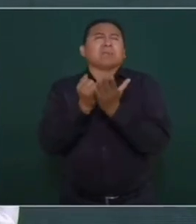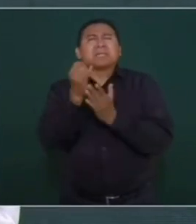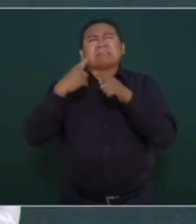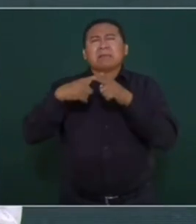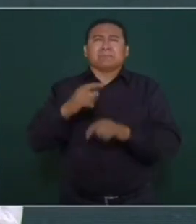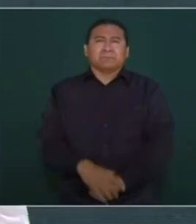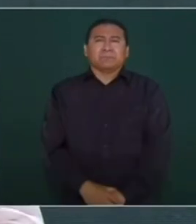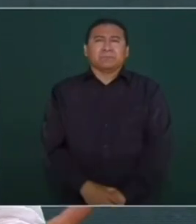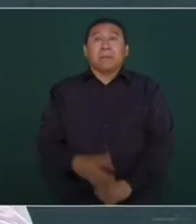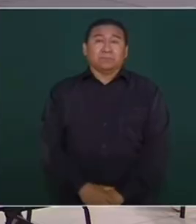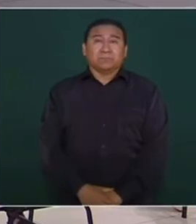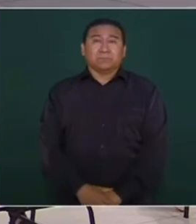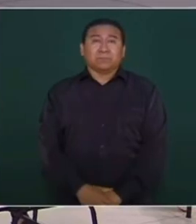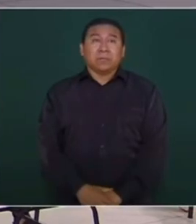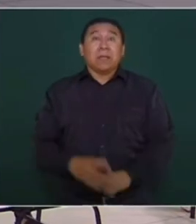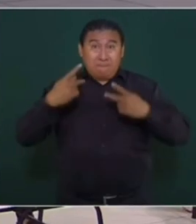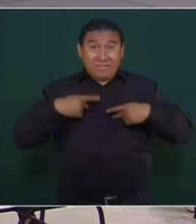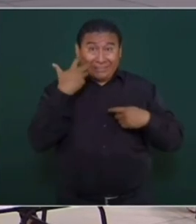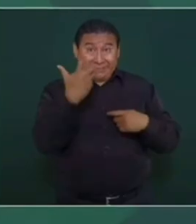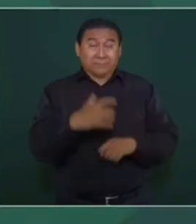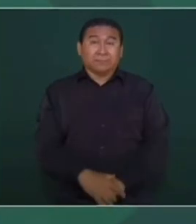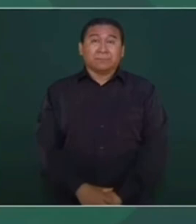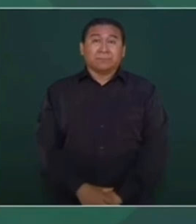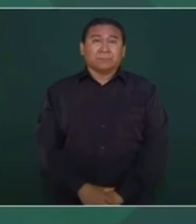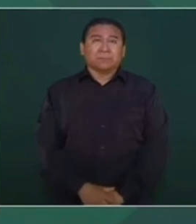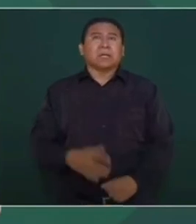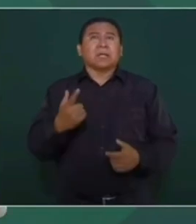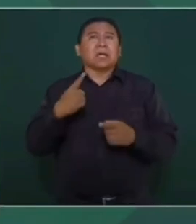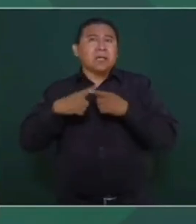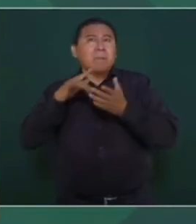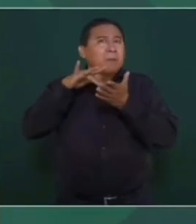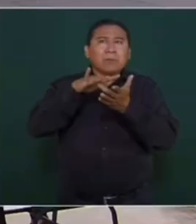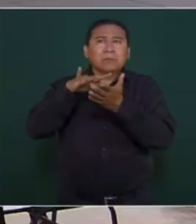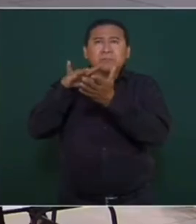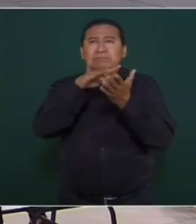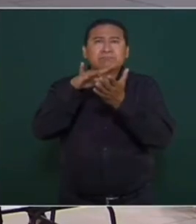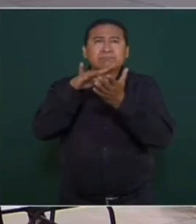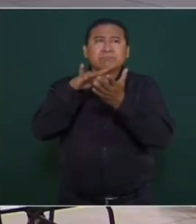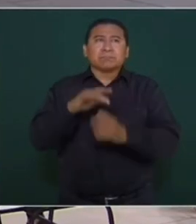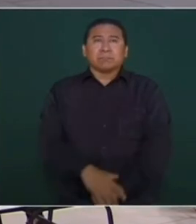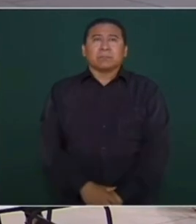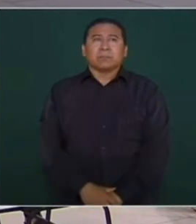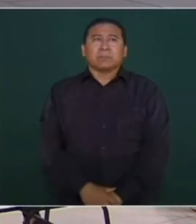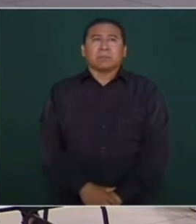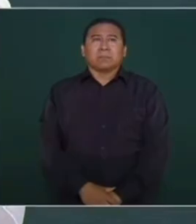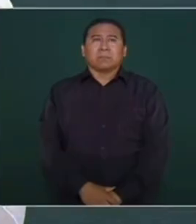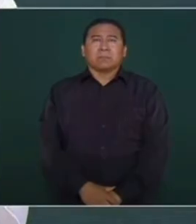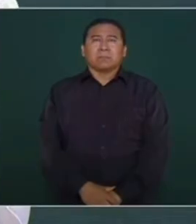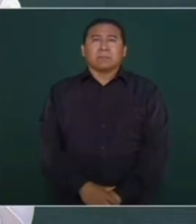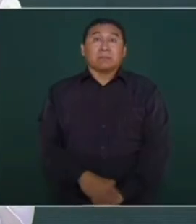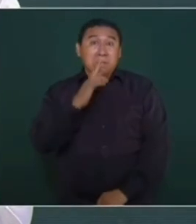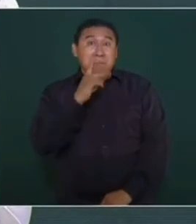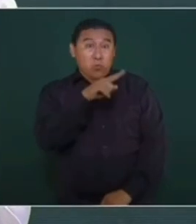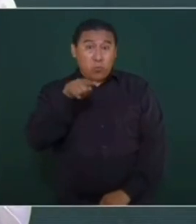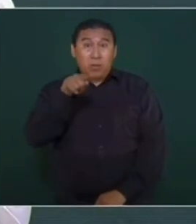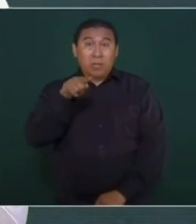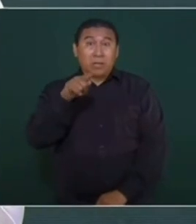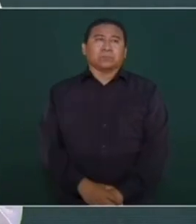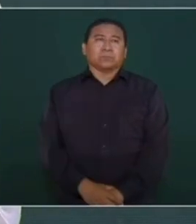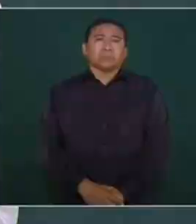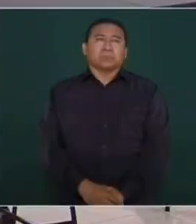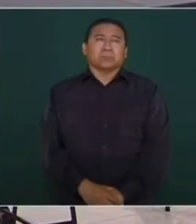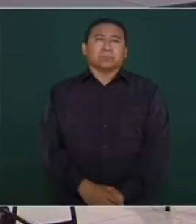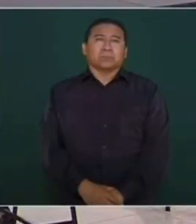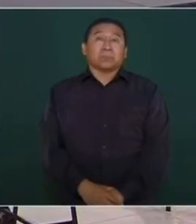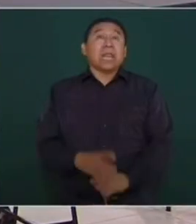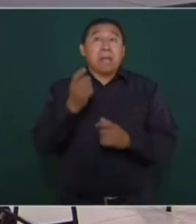decidir? Pues la gente. Que la gente quiera. ¿Y yo a quién voy a apoyar? Para que salga mejor en la encuesta.